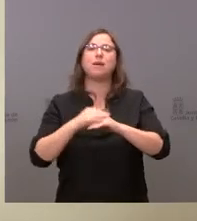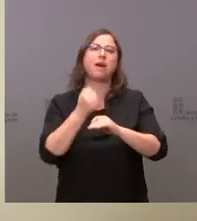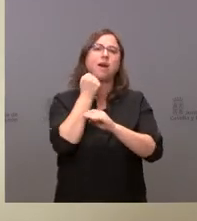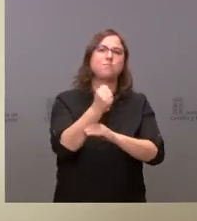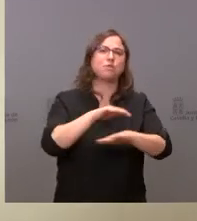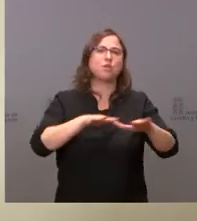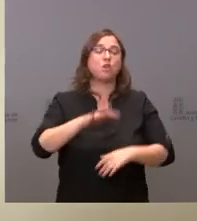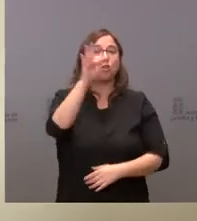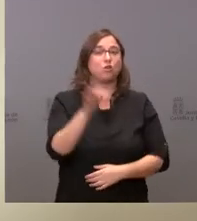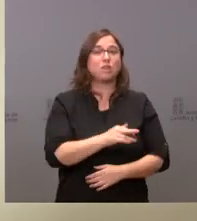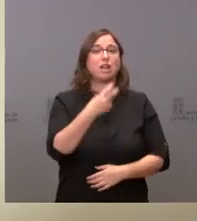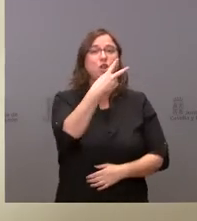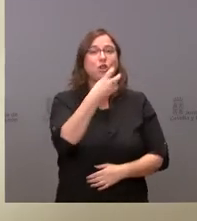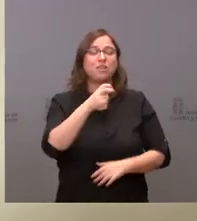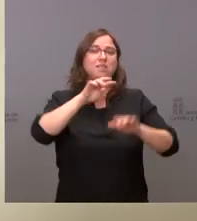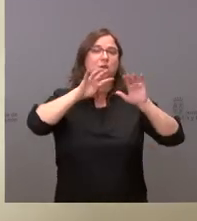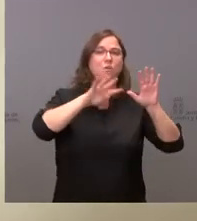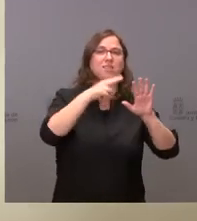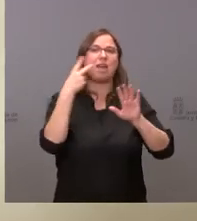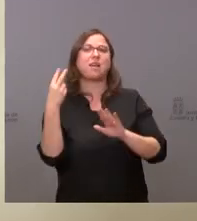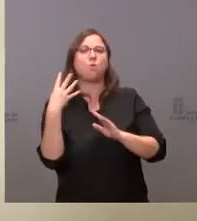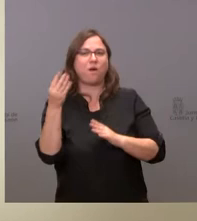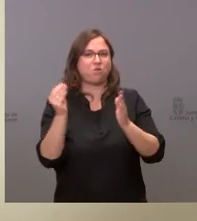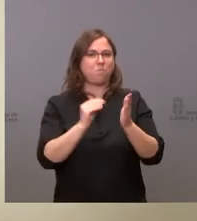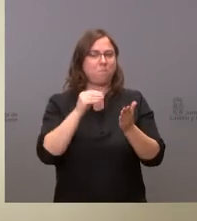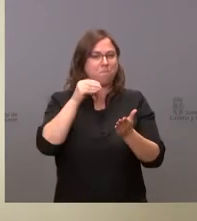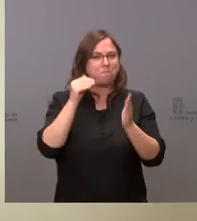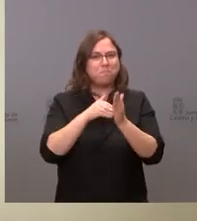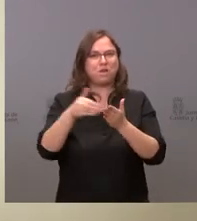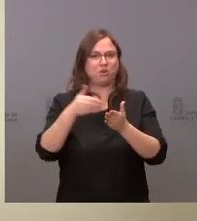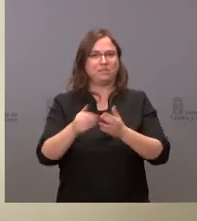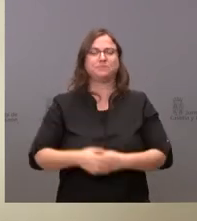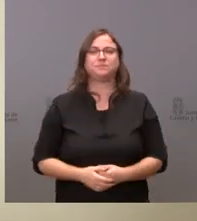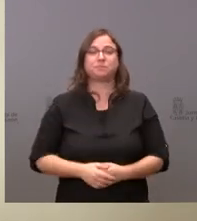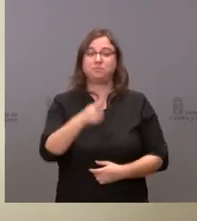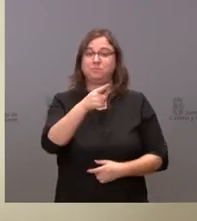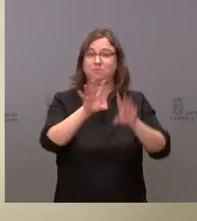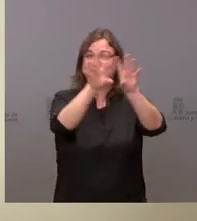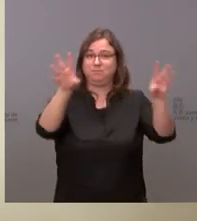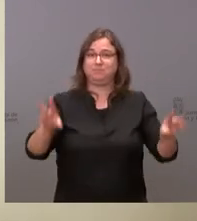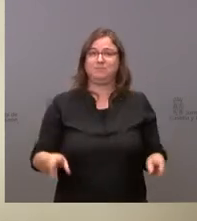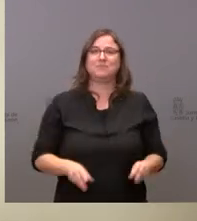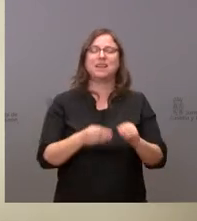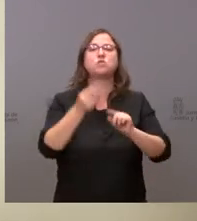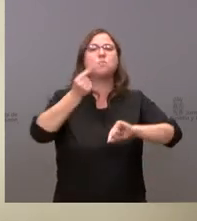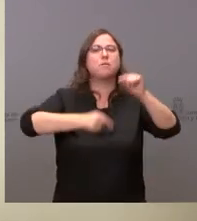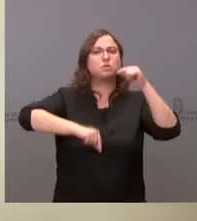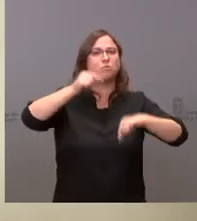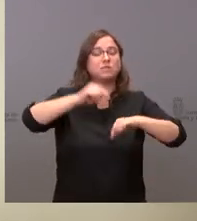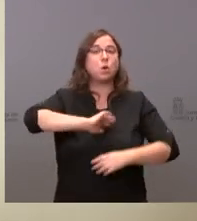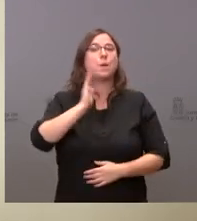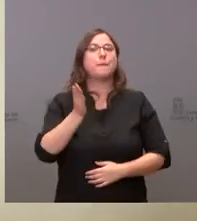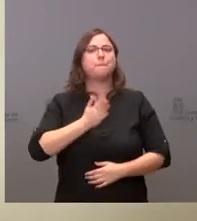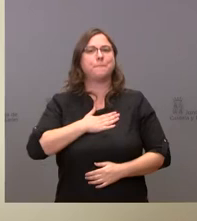294.041 millones. Este es el resumen del presupuesto. Mañana se